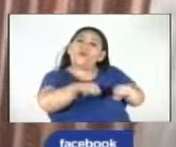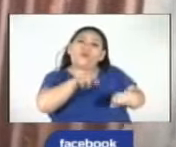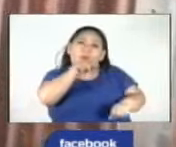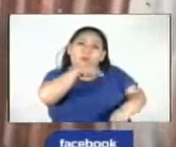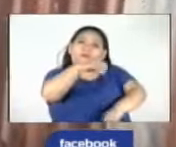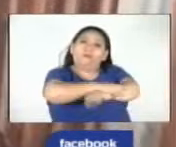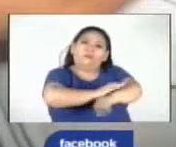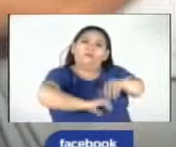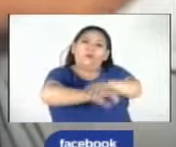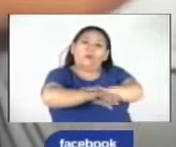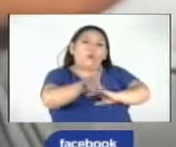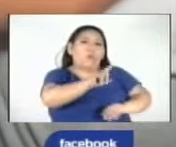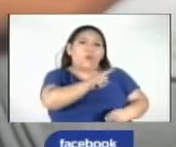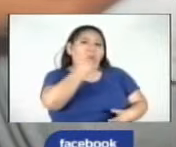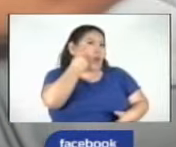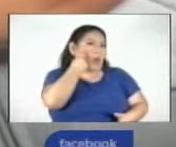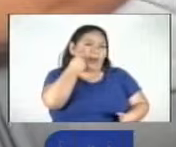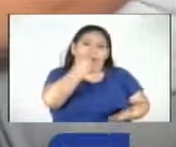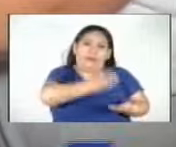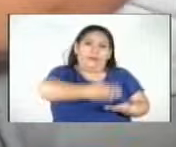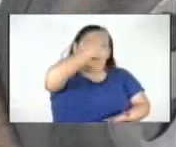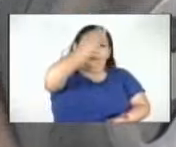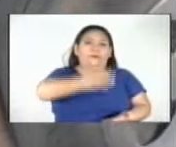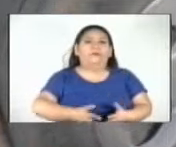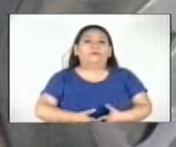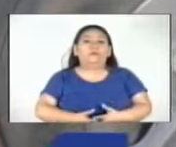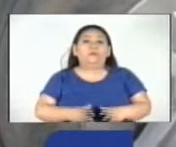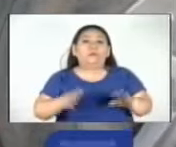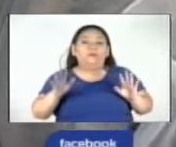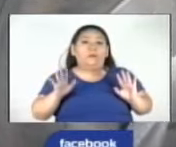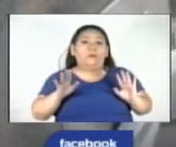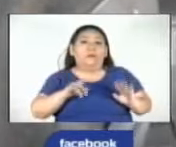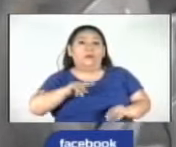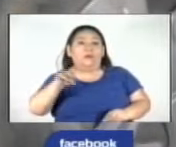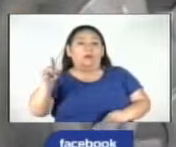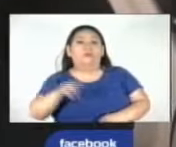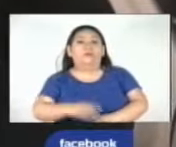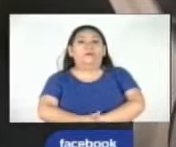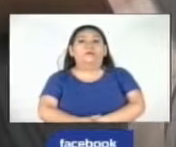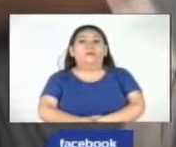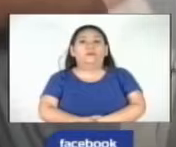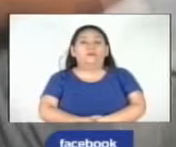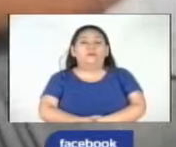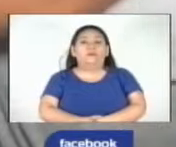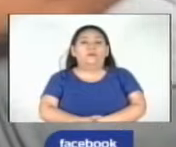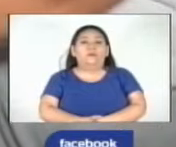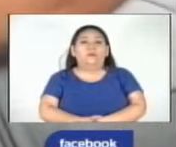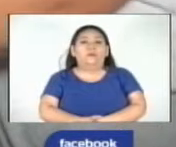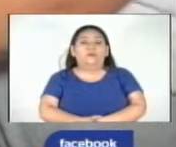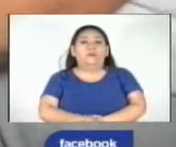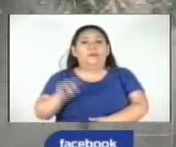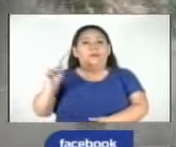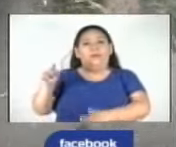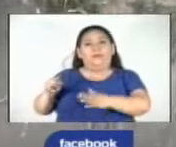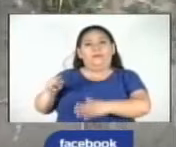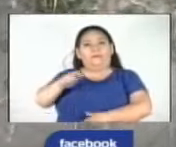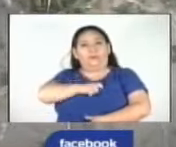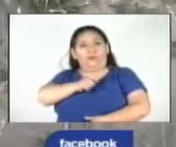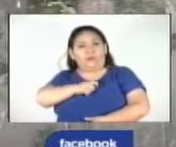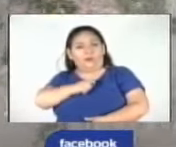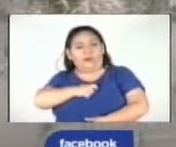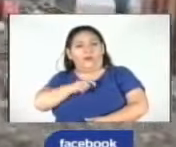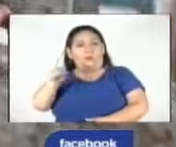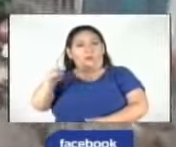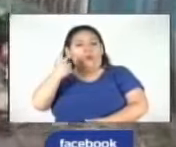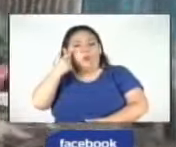momento queda detenida por el delito de maltrato animal por parte de usted hacia el canino. Según las autoridades, la persona